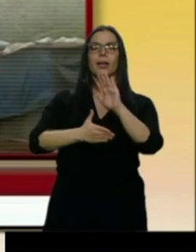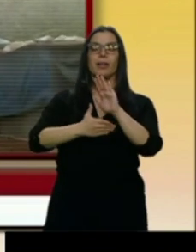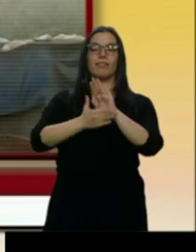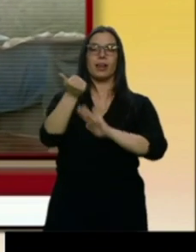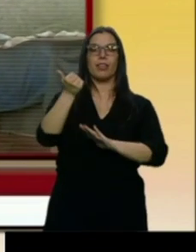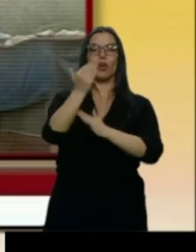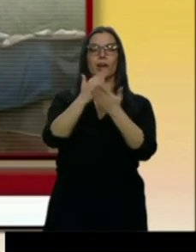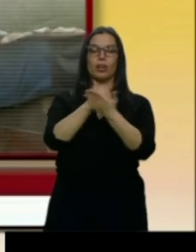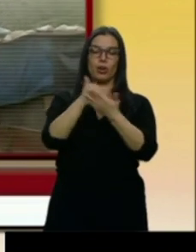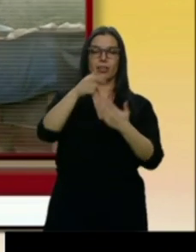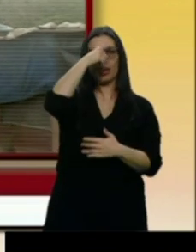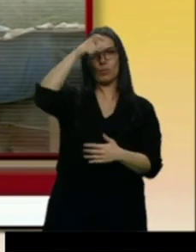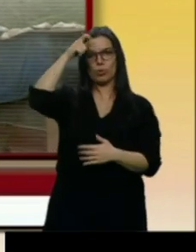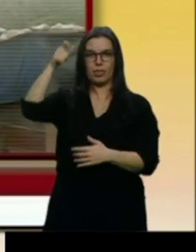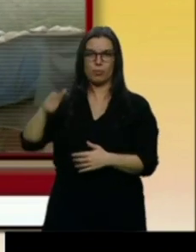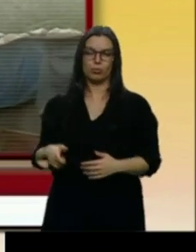Polanco.